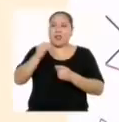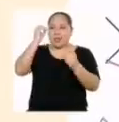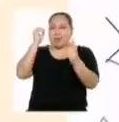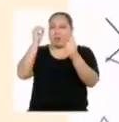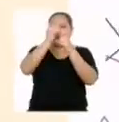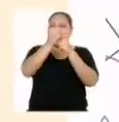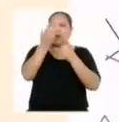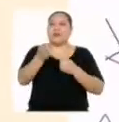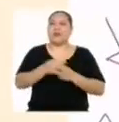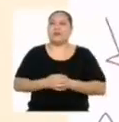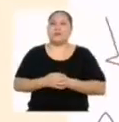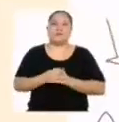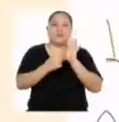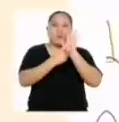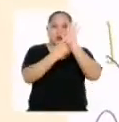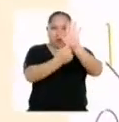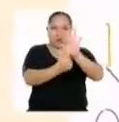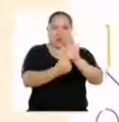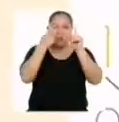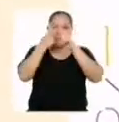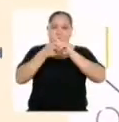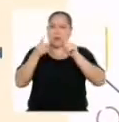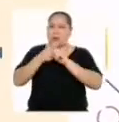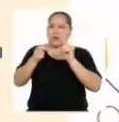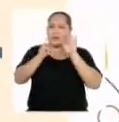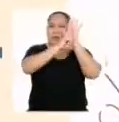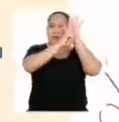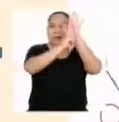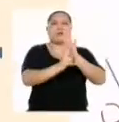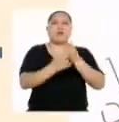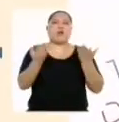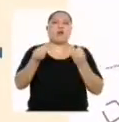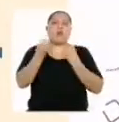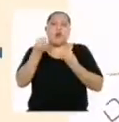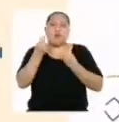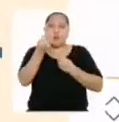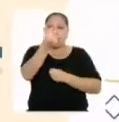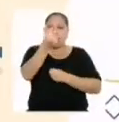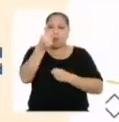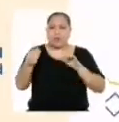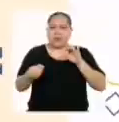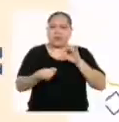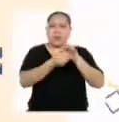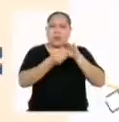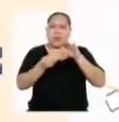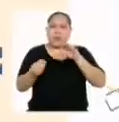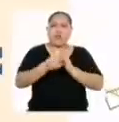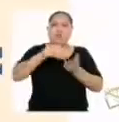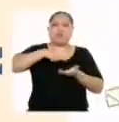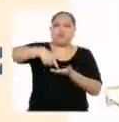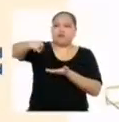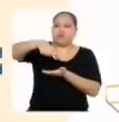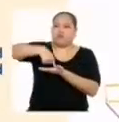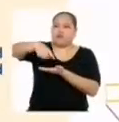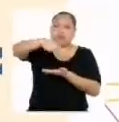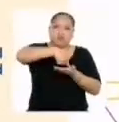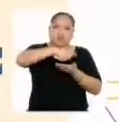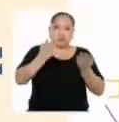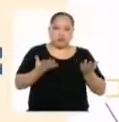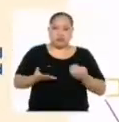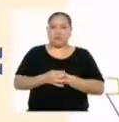era! Expresar con diversas representaciones el comportamiento del ingreso con la cantidad de envíos realizados.